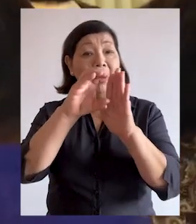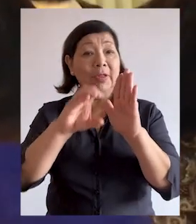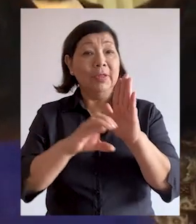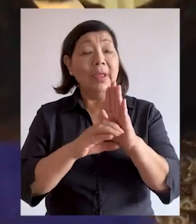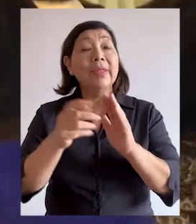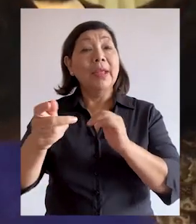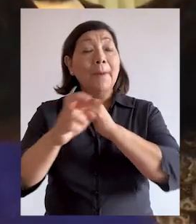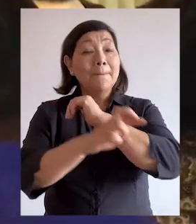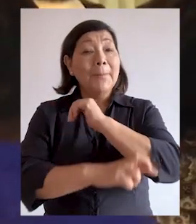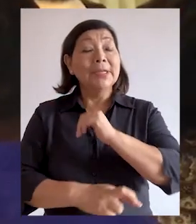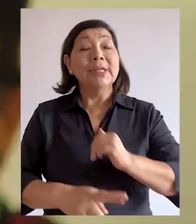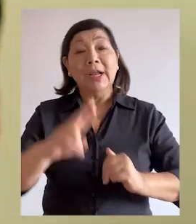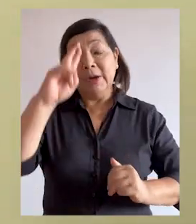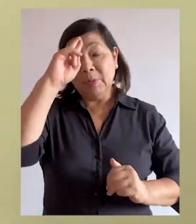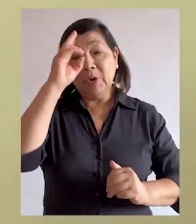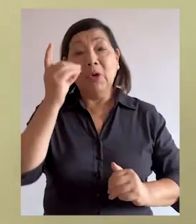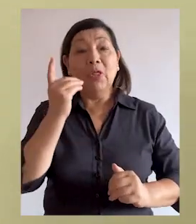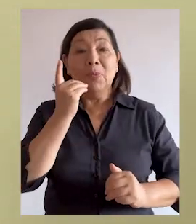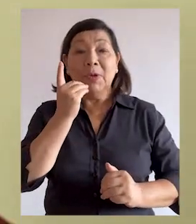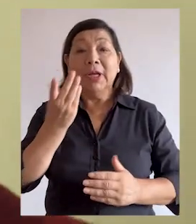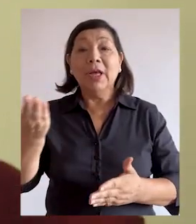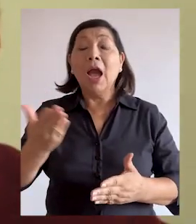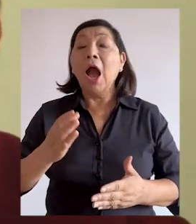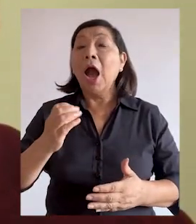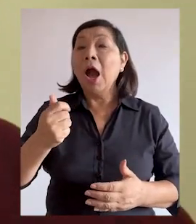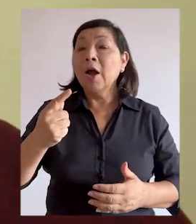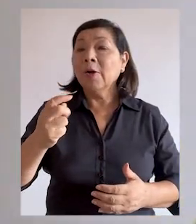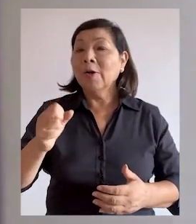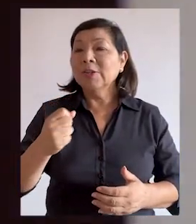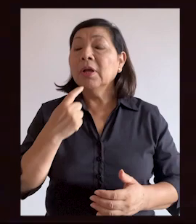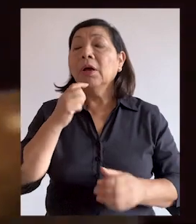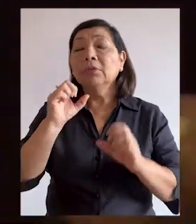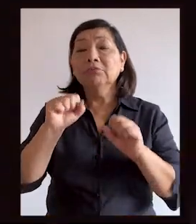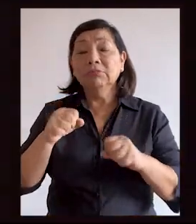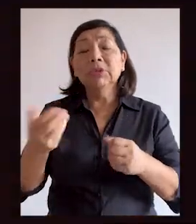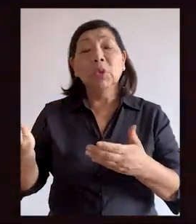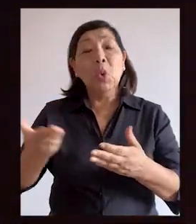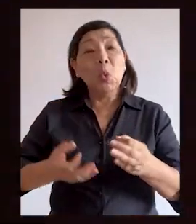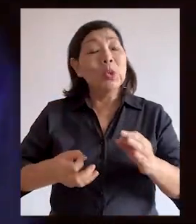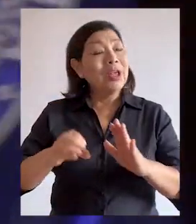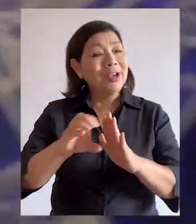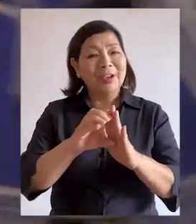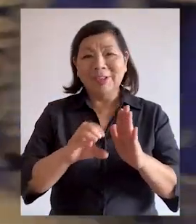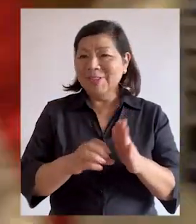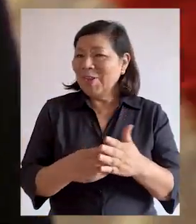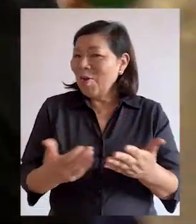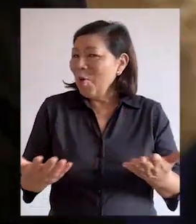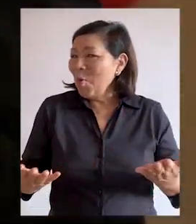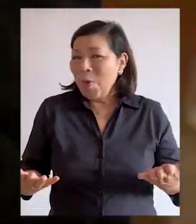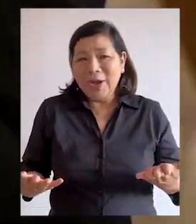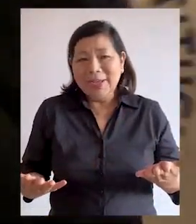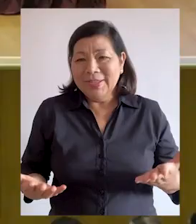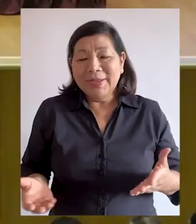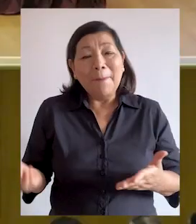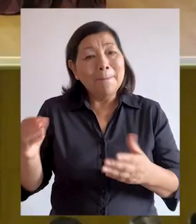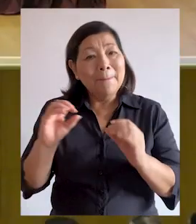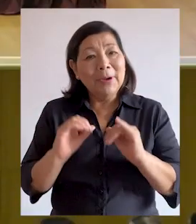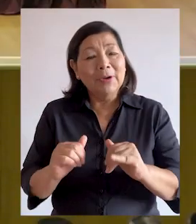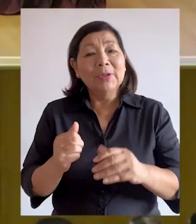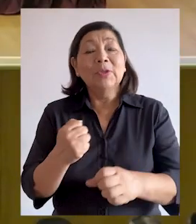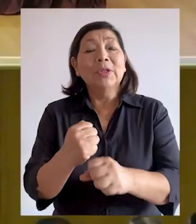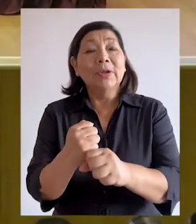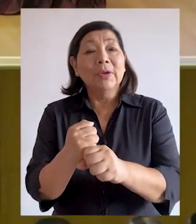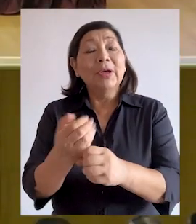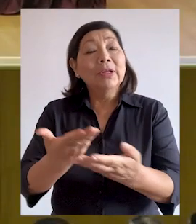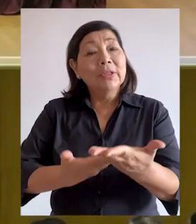Constitucional de República Dominicana, profesor Hermógenes Acosta de los Santos, afirmó que sin justicia constitucional no habría posibilidad de mantener